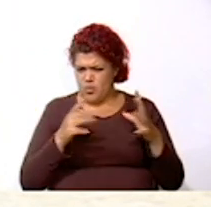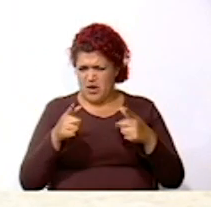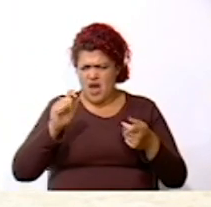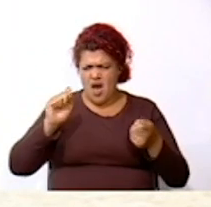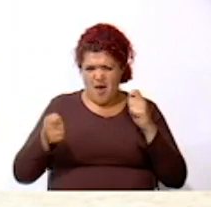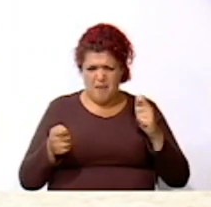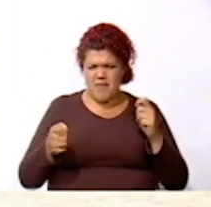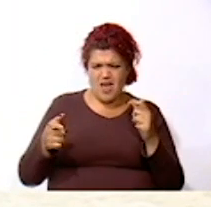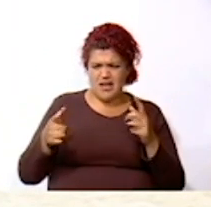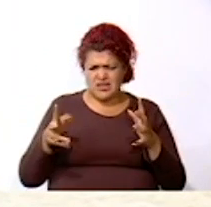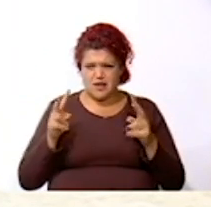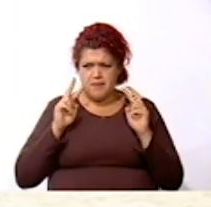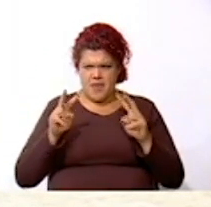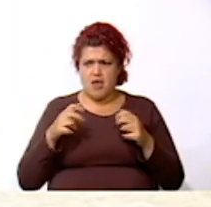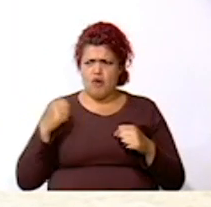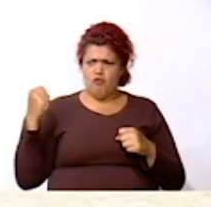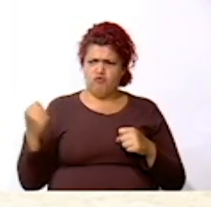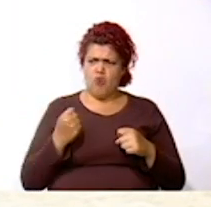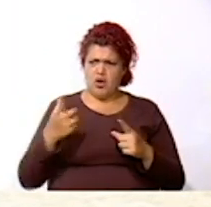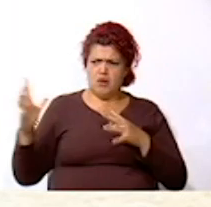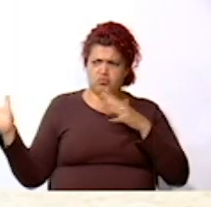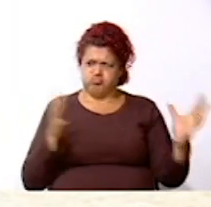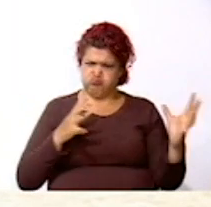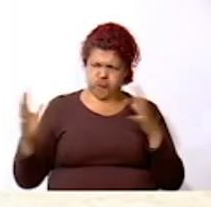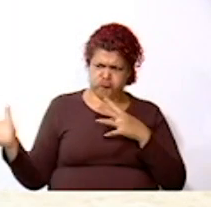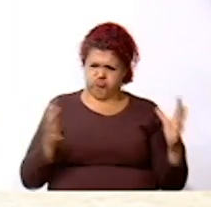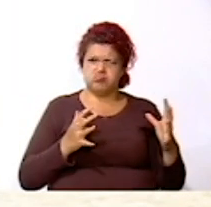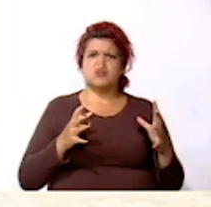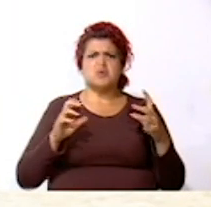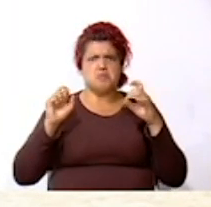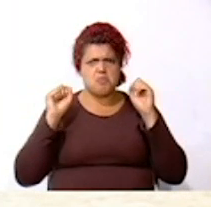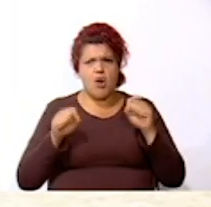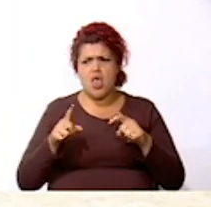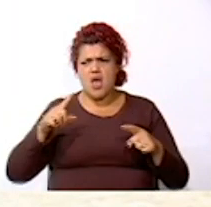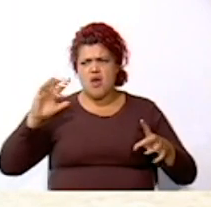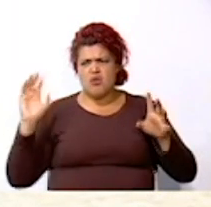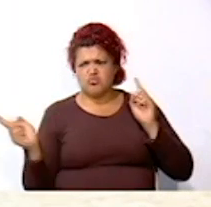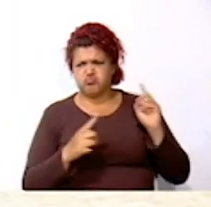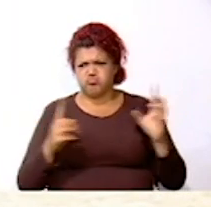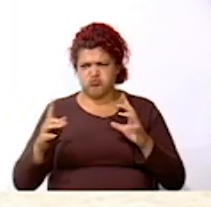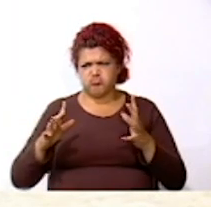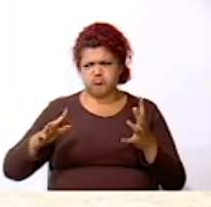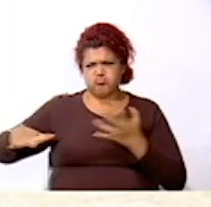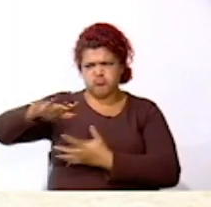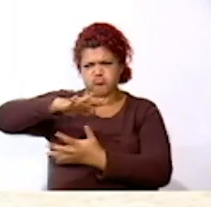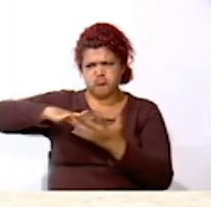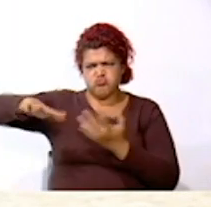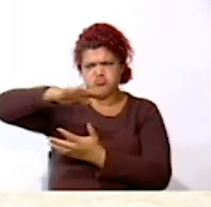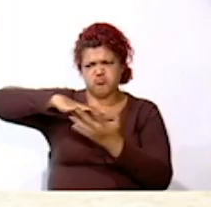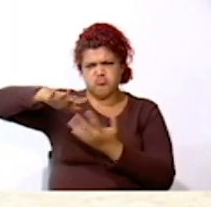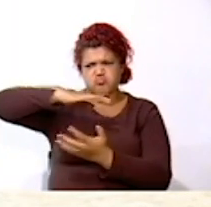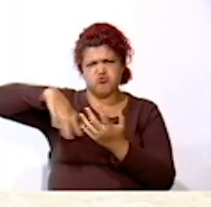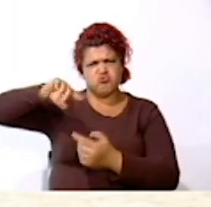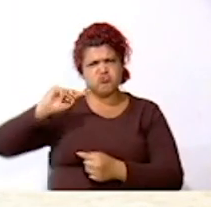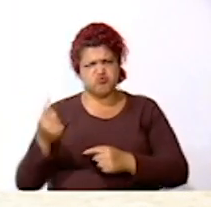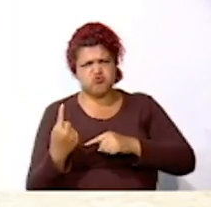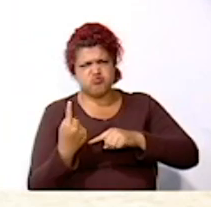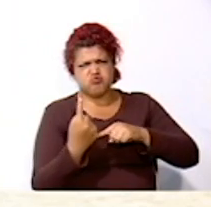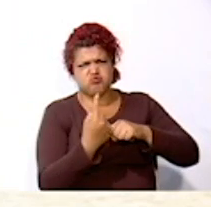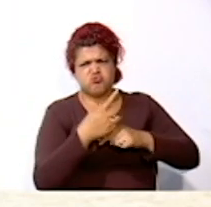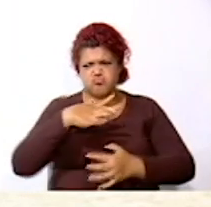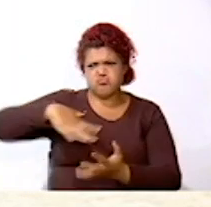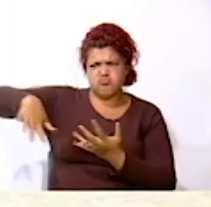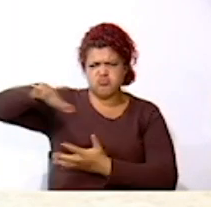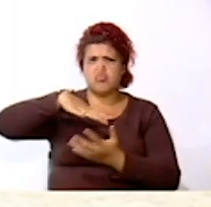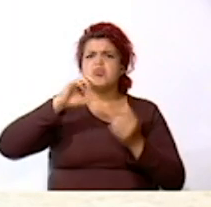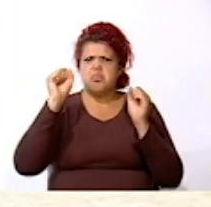Podemos ver vientos fuertes que podrían provocar huracanes y tornados Otra de